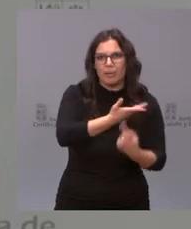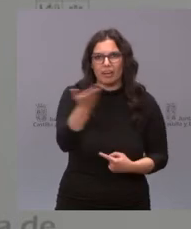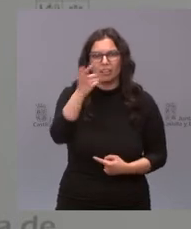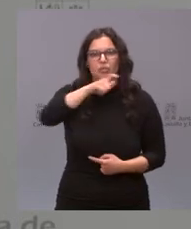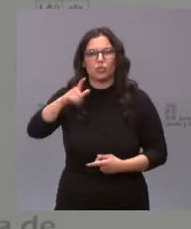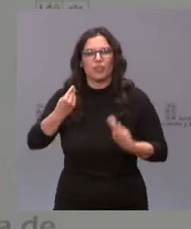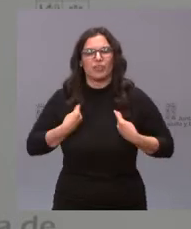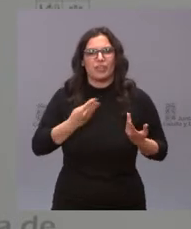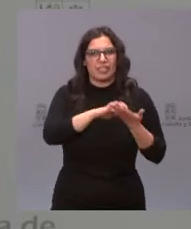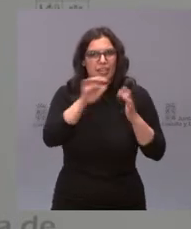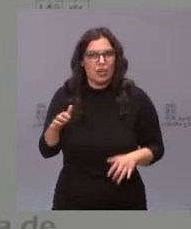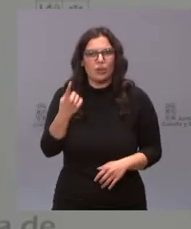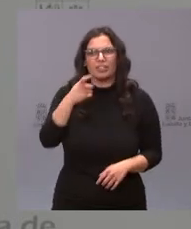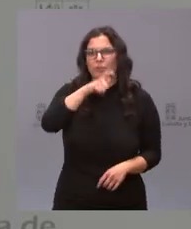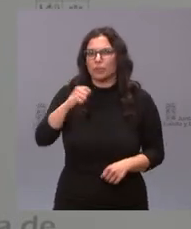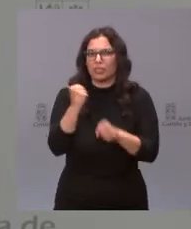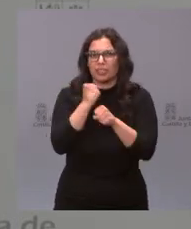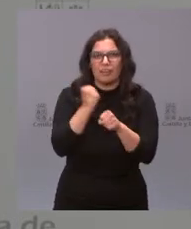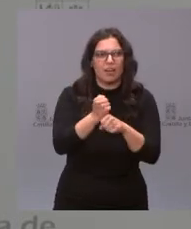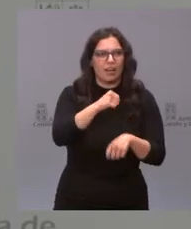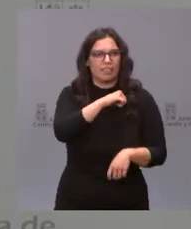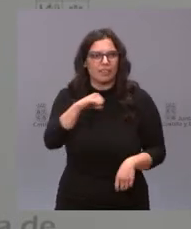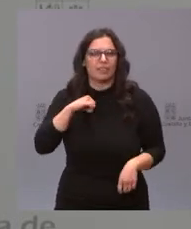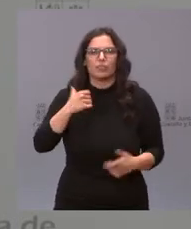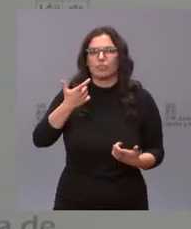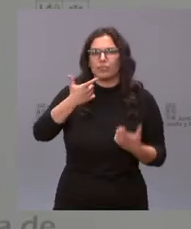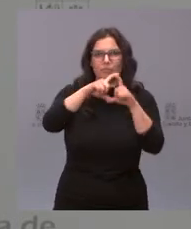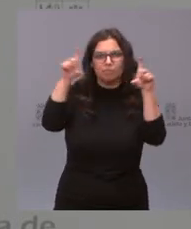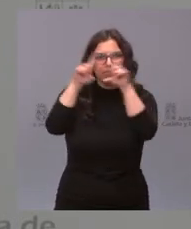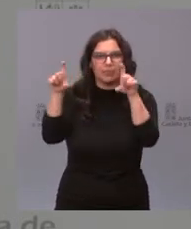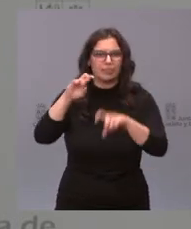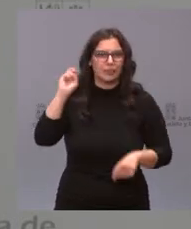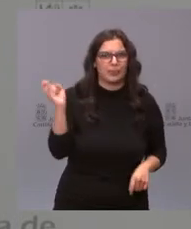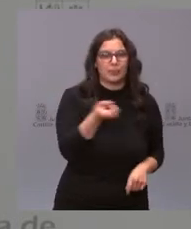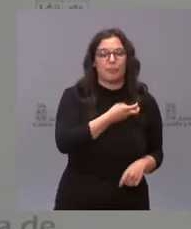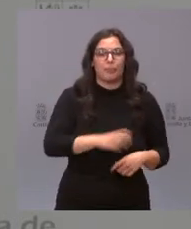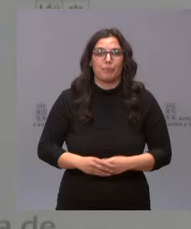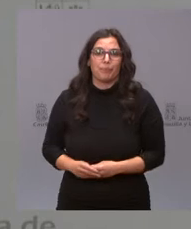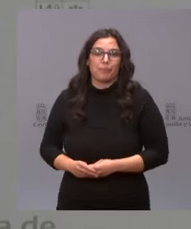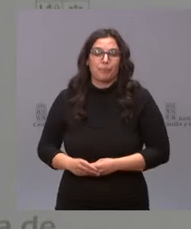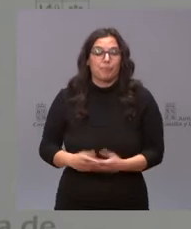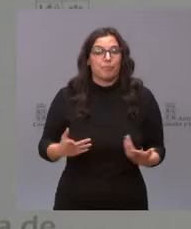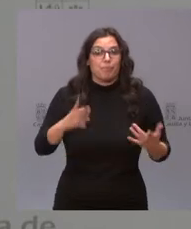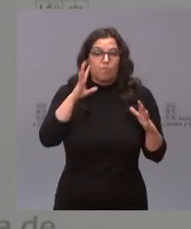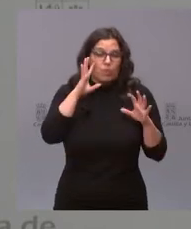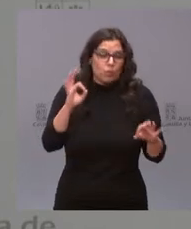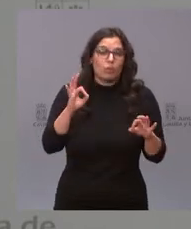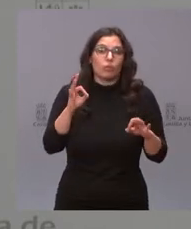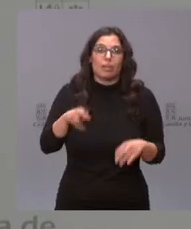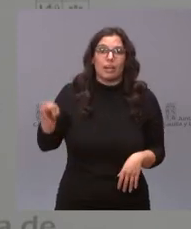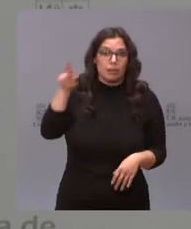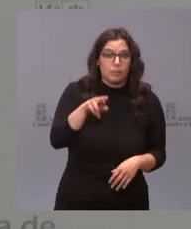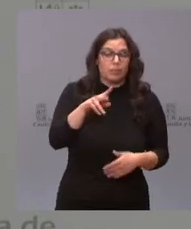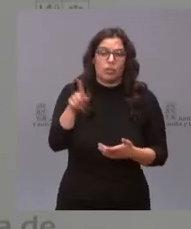que necesitan los trabajadores, los autónomos, las empresas. Y, desde luego, volver a reiterar mi